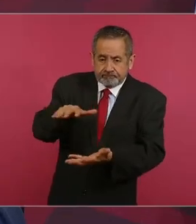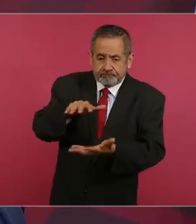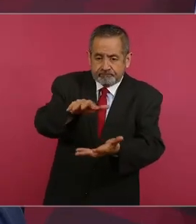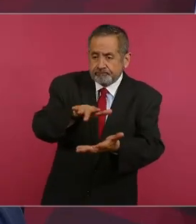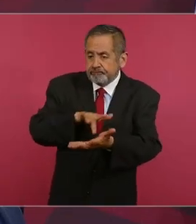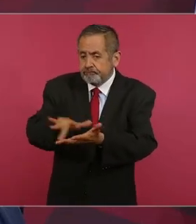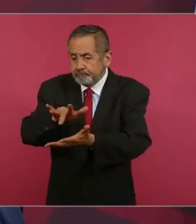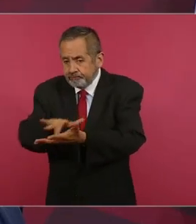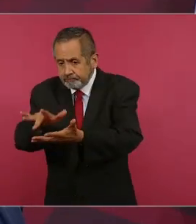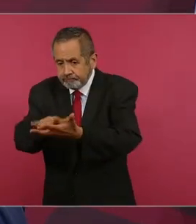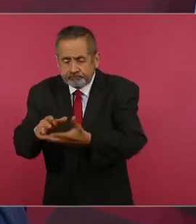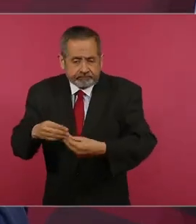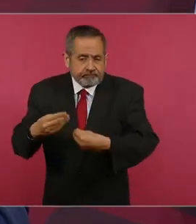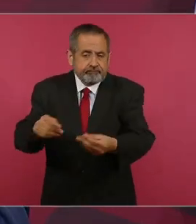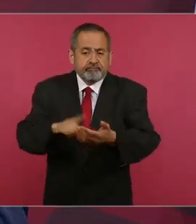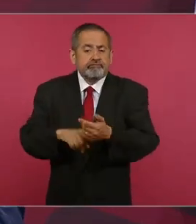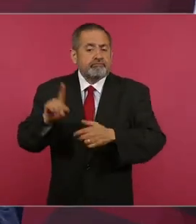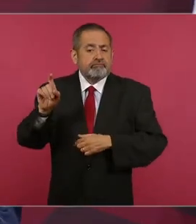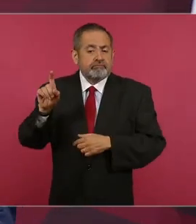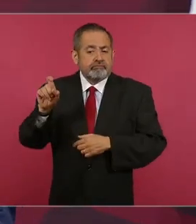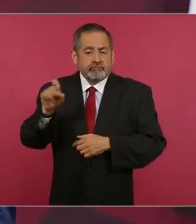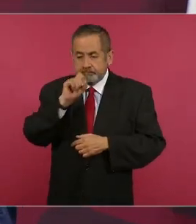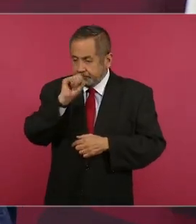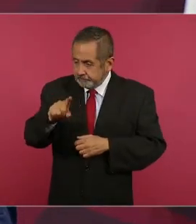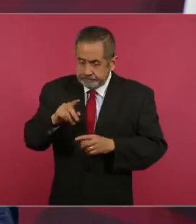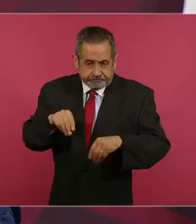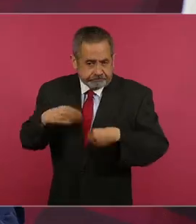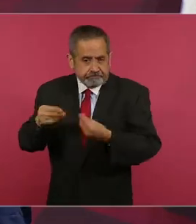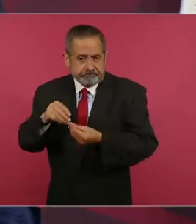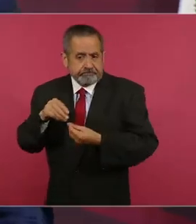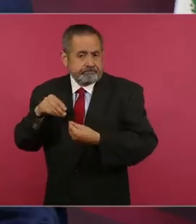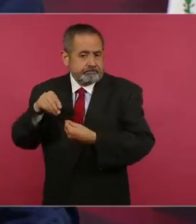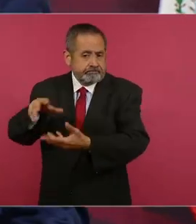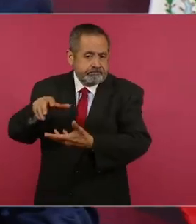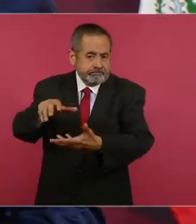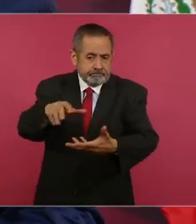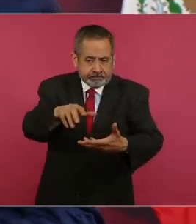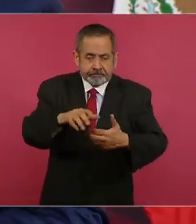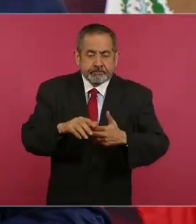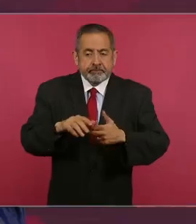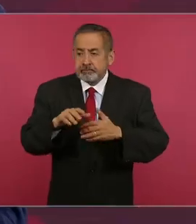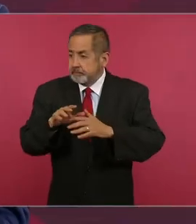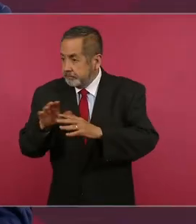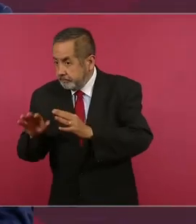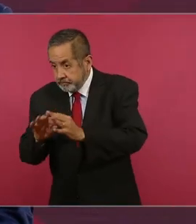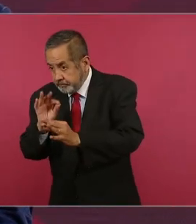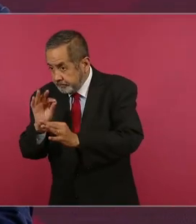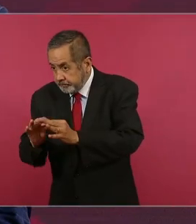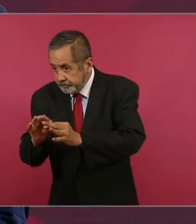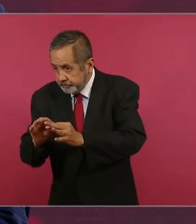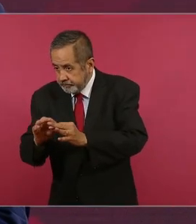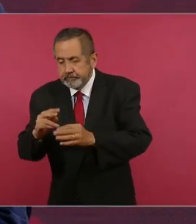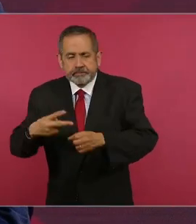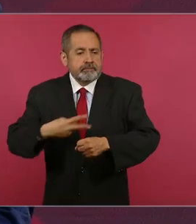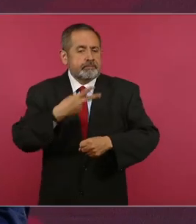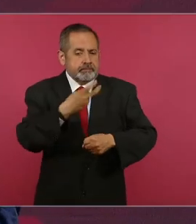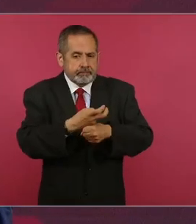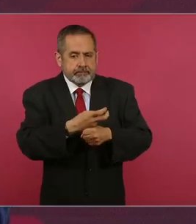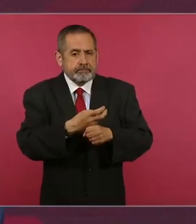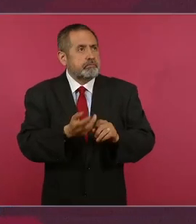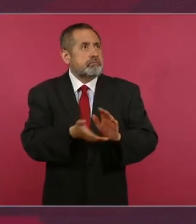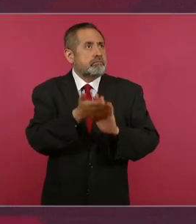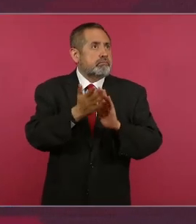Y ahora viene todo el apoyo